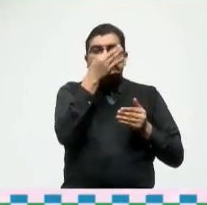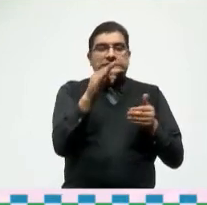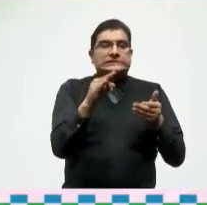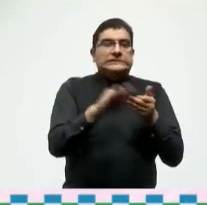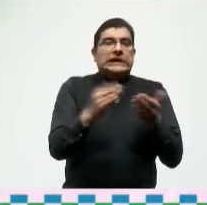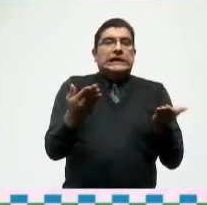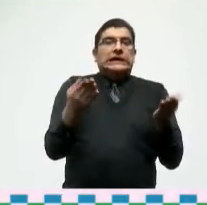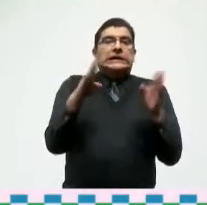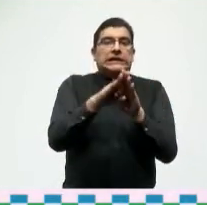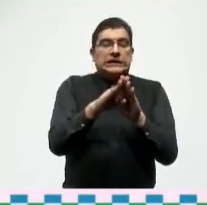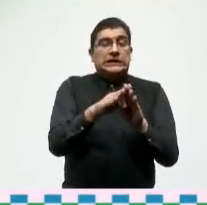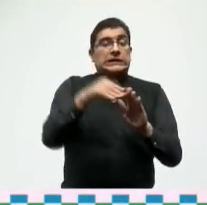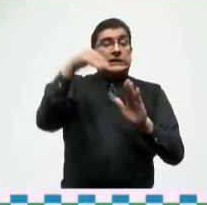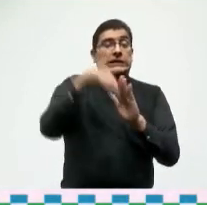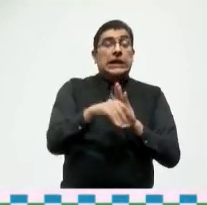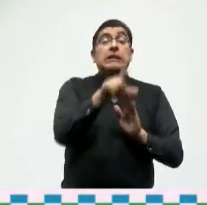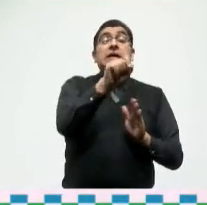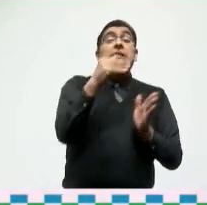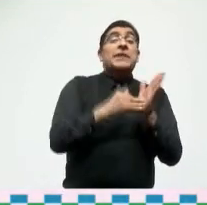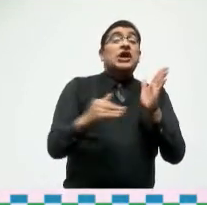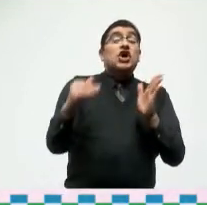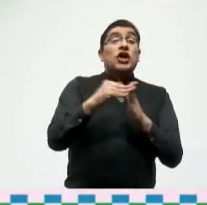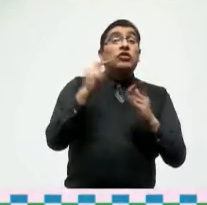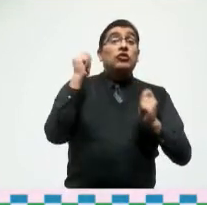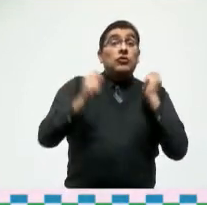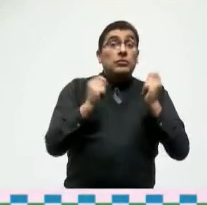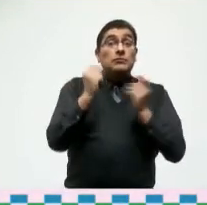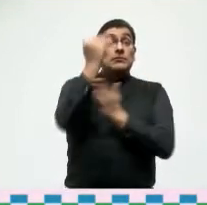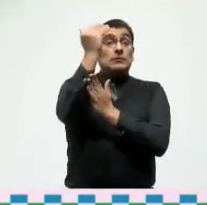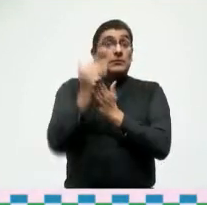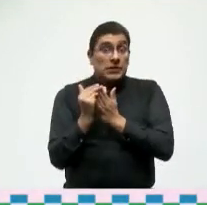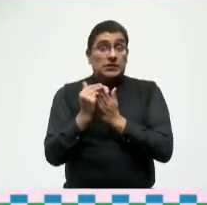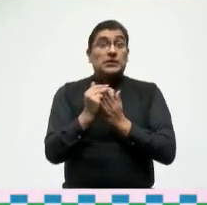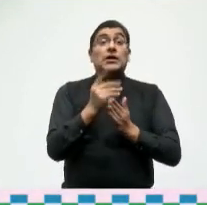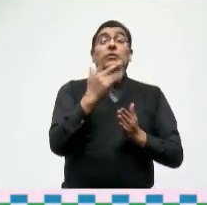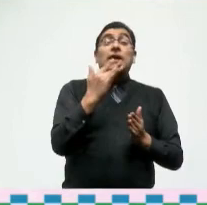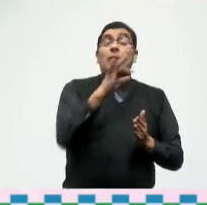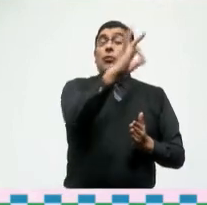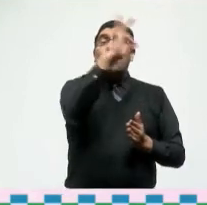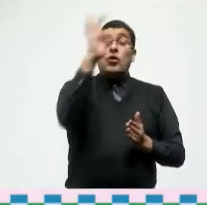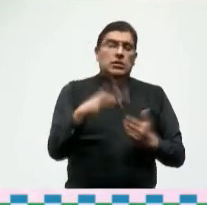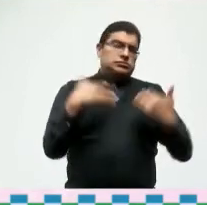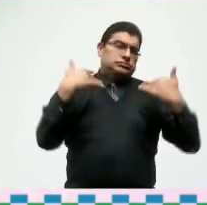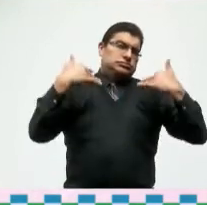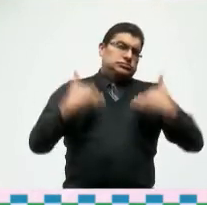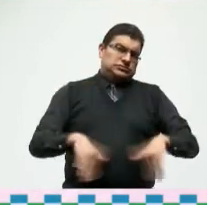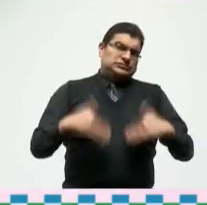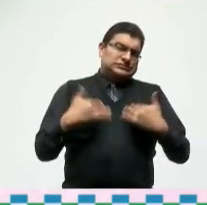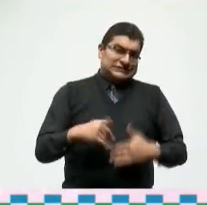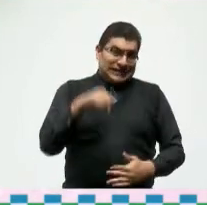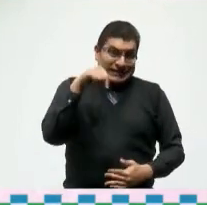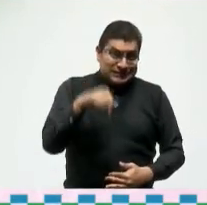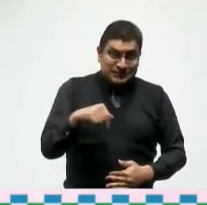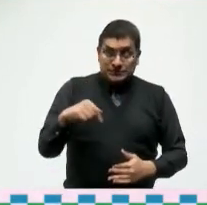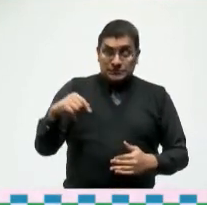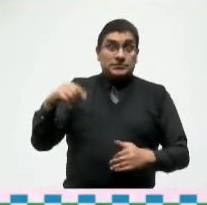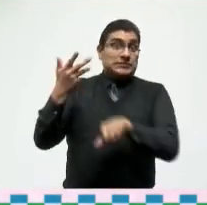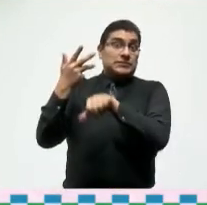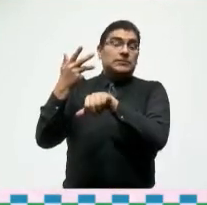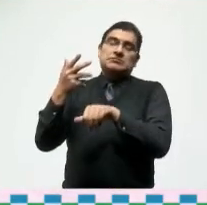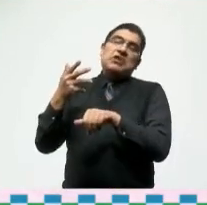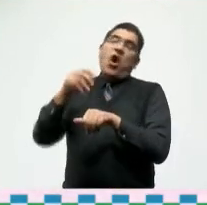tendremos una caída de 20 millones de turistas menos 50% y nuestro país hermano